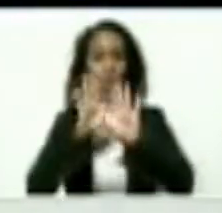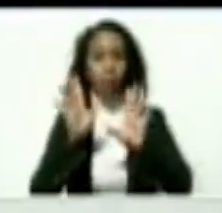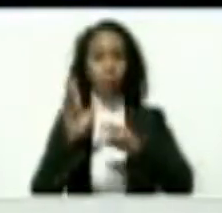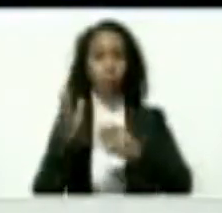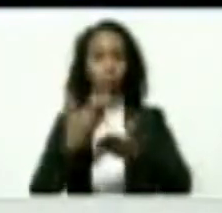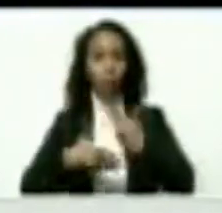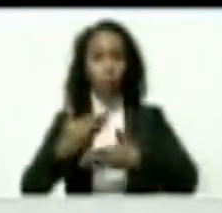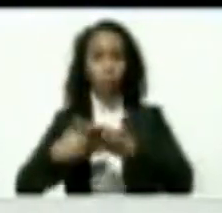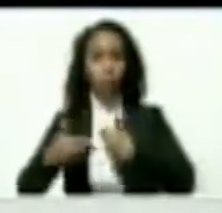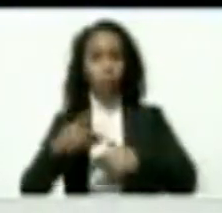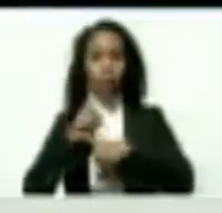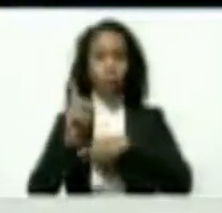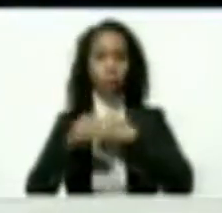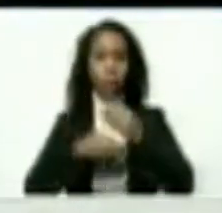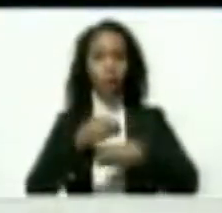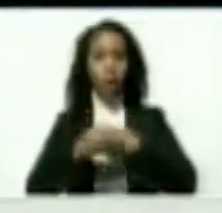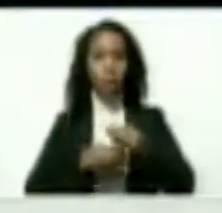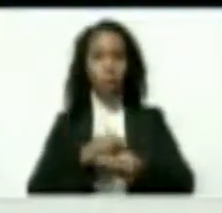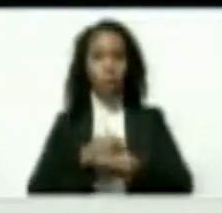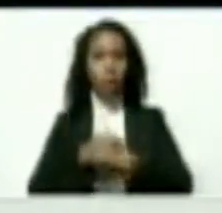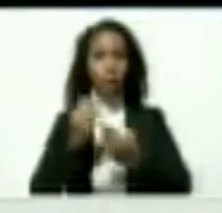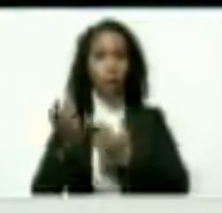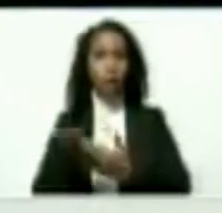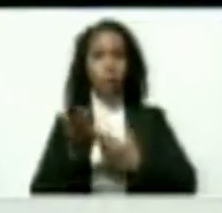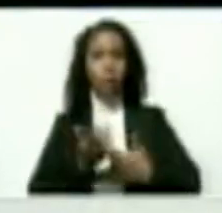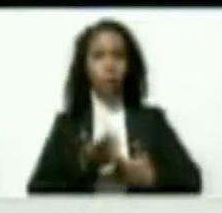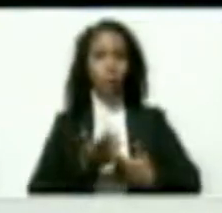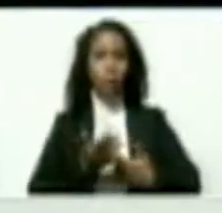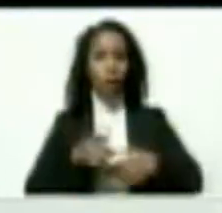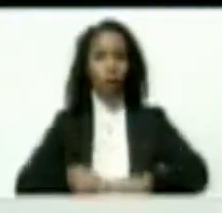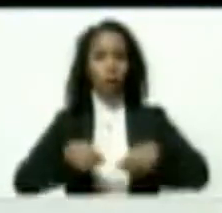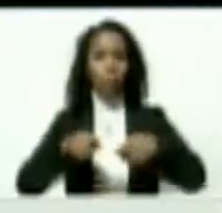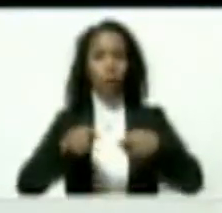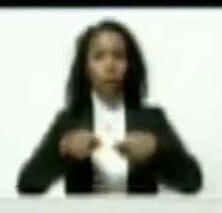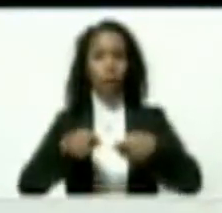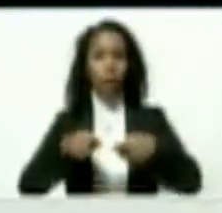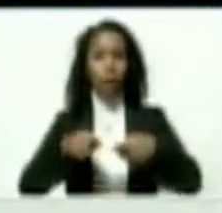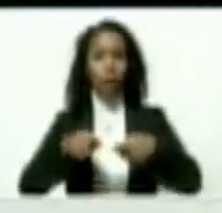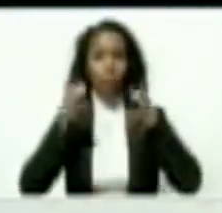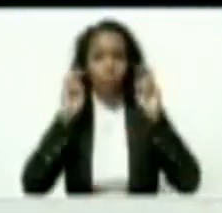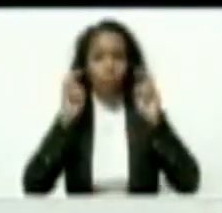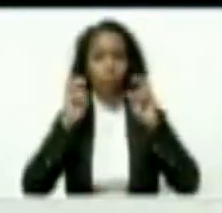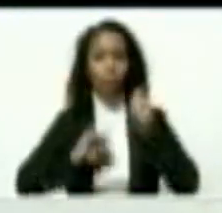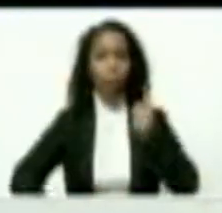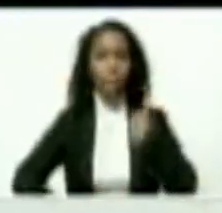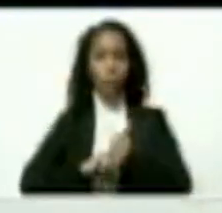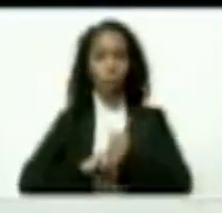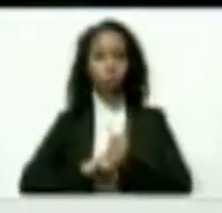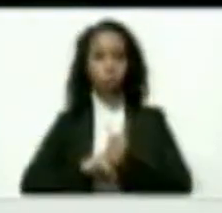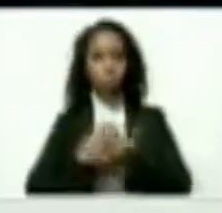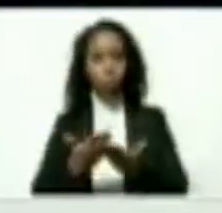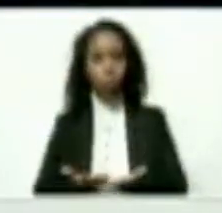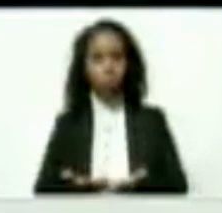cooperación han sido recibidas en el mercado con signos favorables. Y